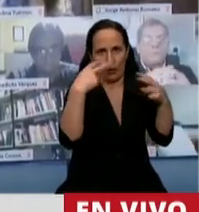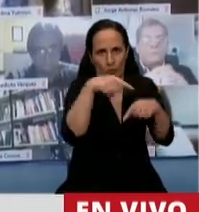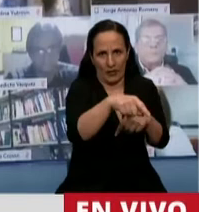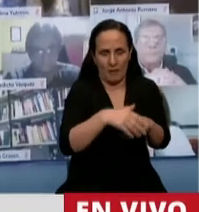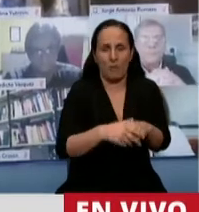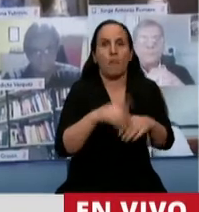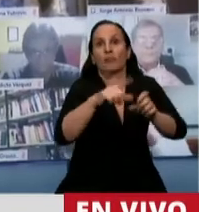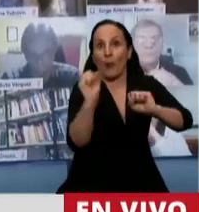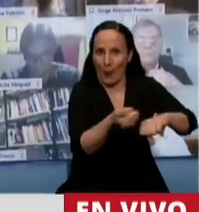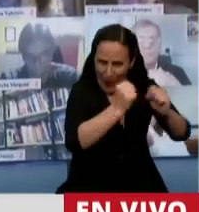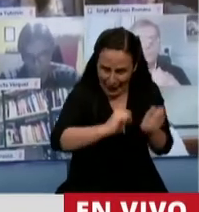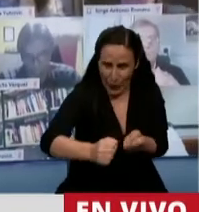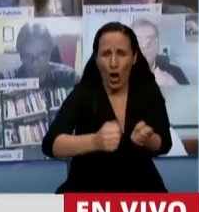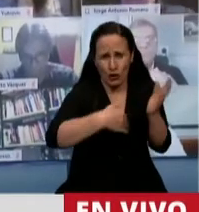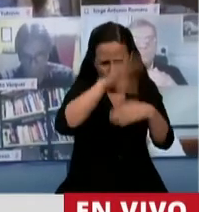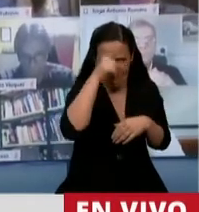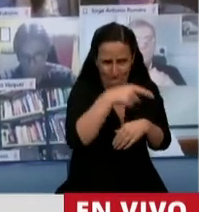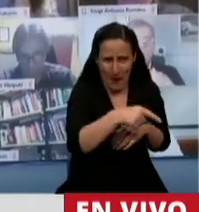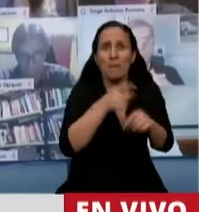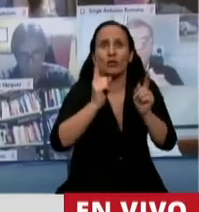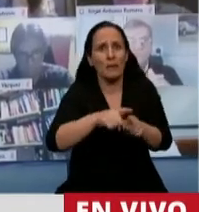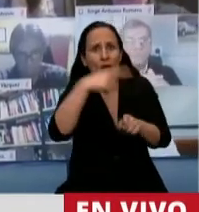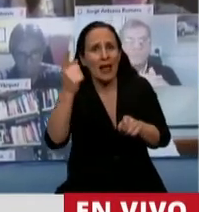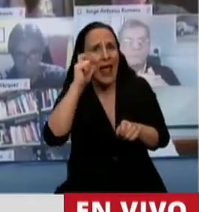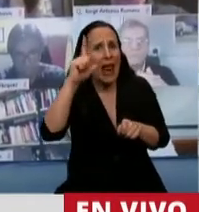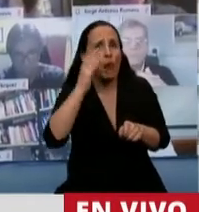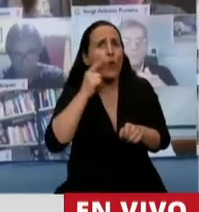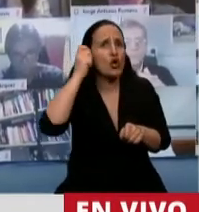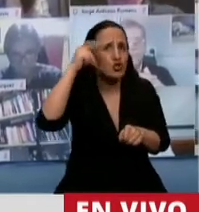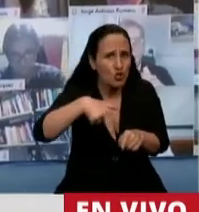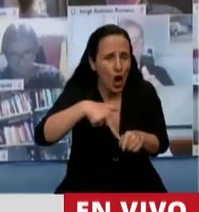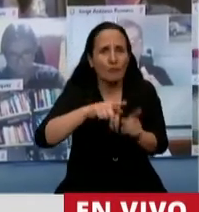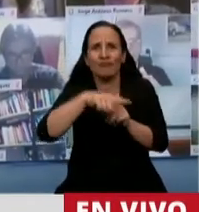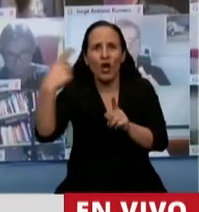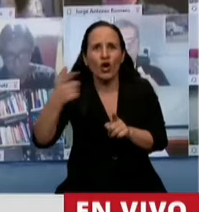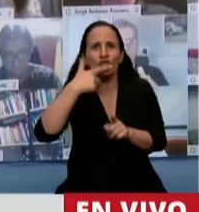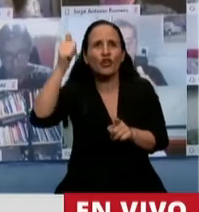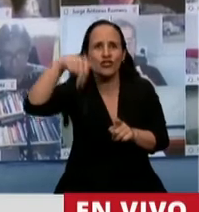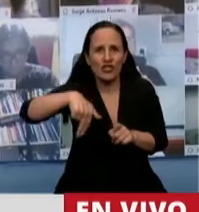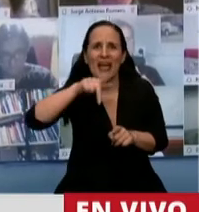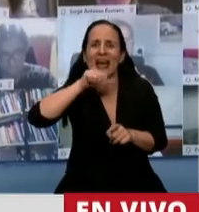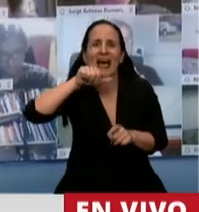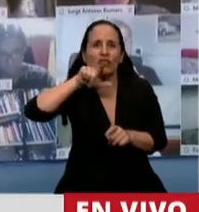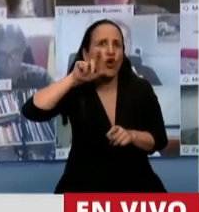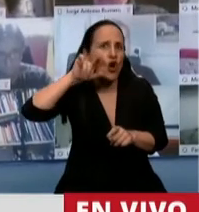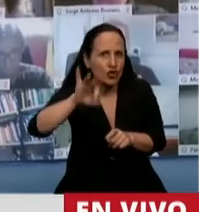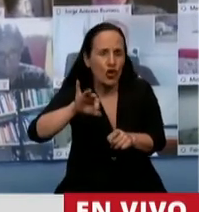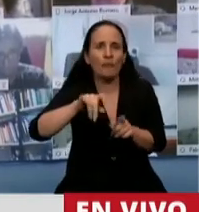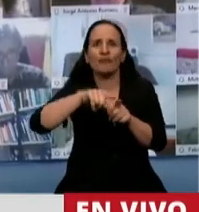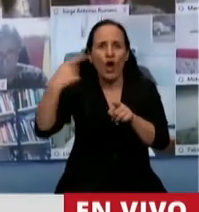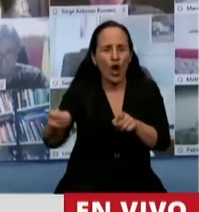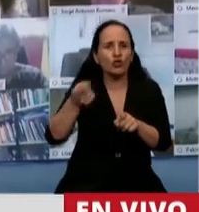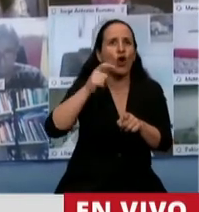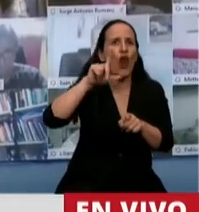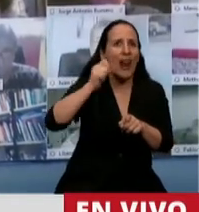San Carlos de Bariloche, pero también el Bolsón, también San Antonio, con las grutas que es su colindante como playa,